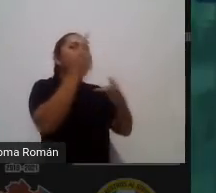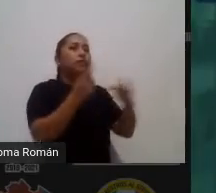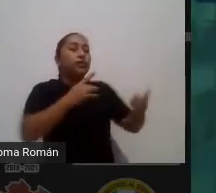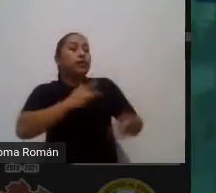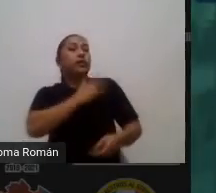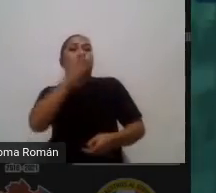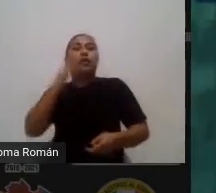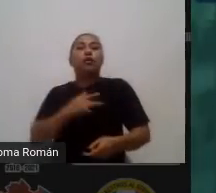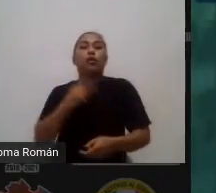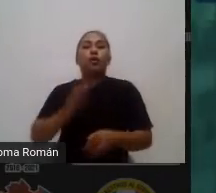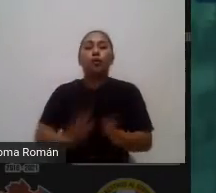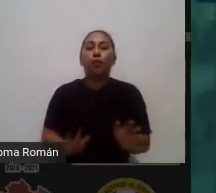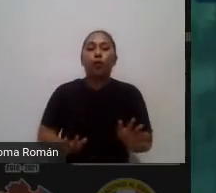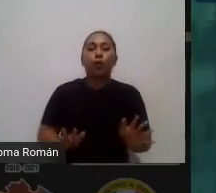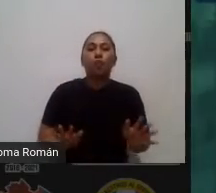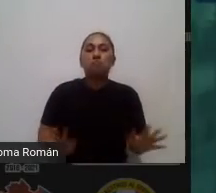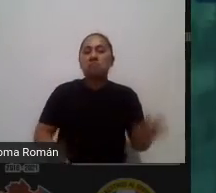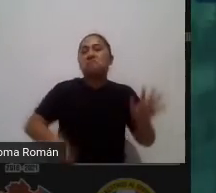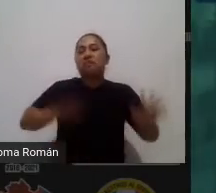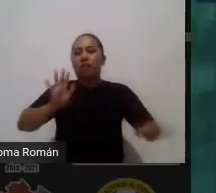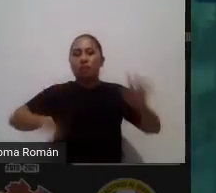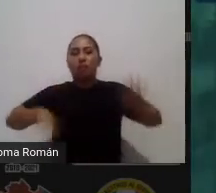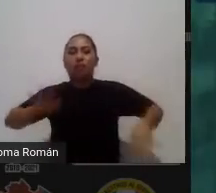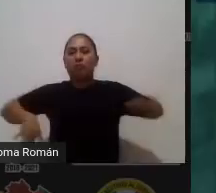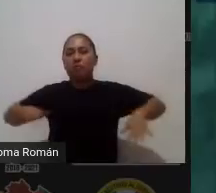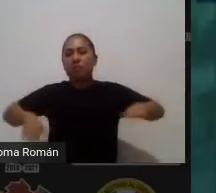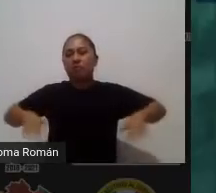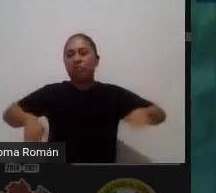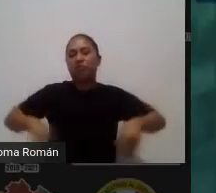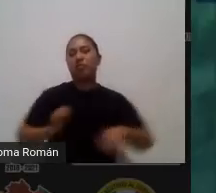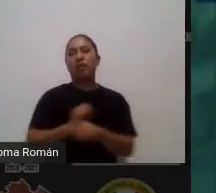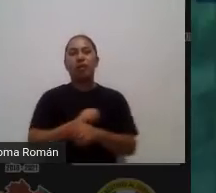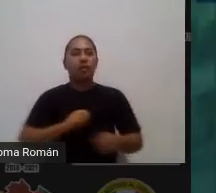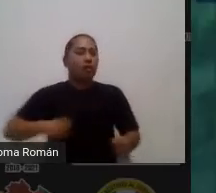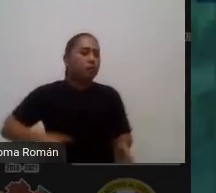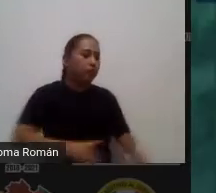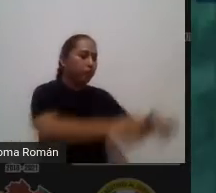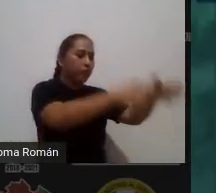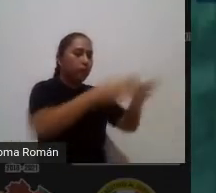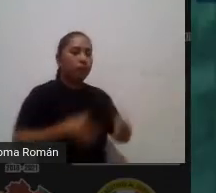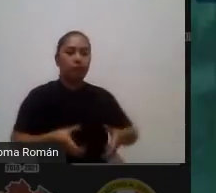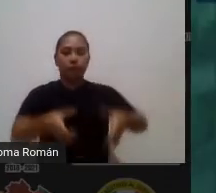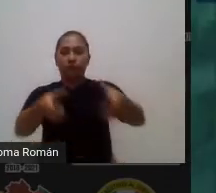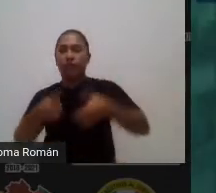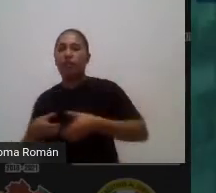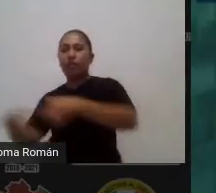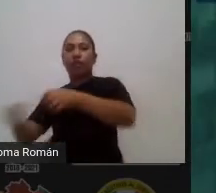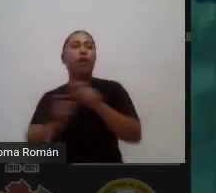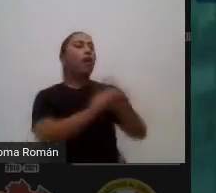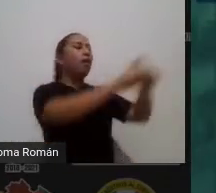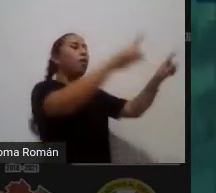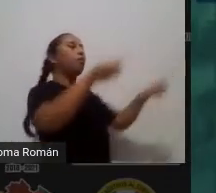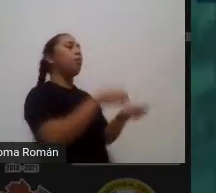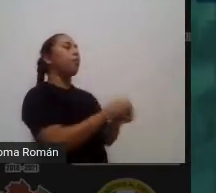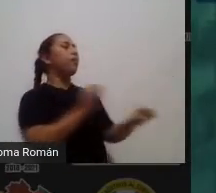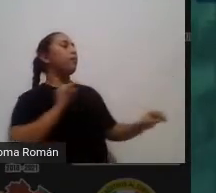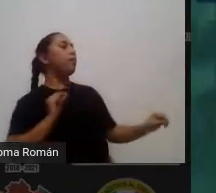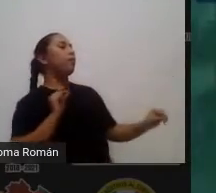diferentes vías yo les hablaba del famoso buzón buzón de intereses o buzón de de preferencias no